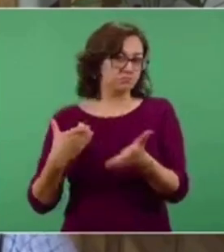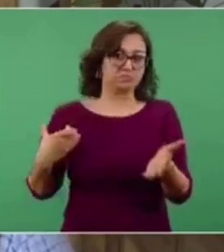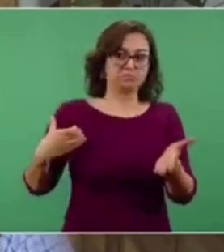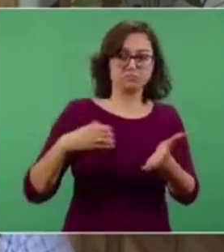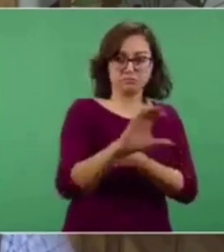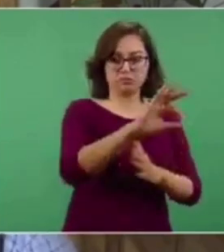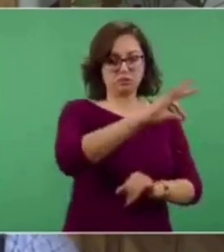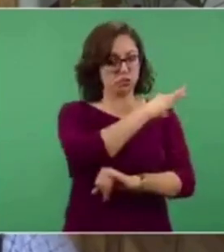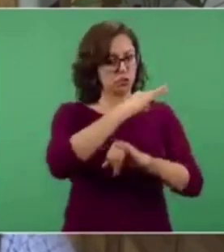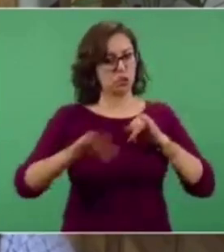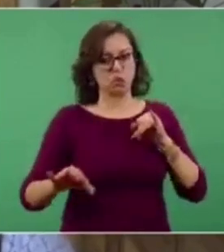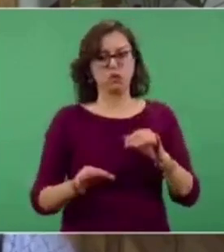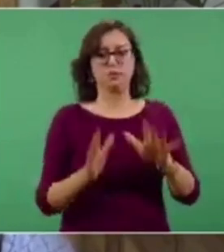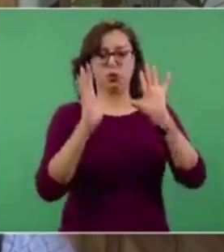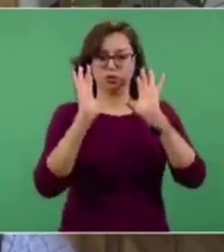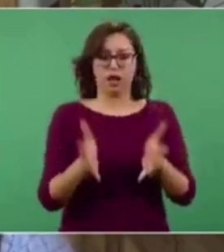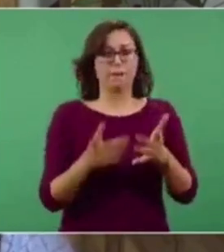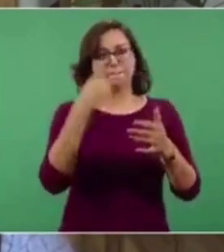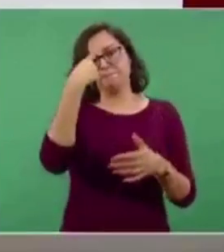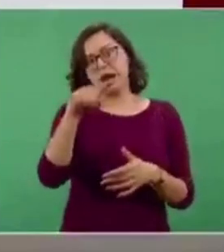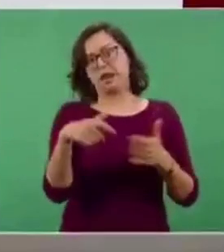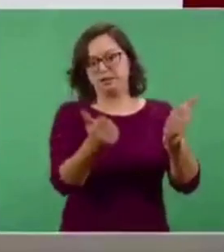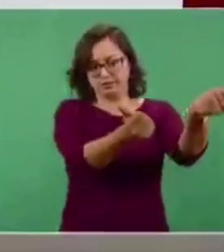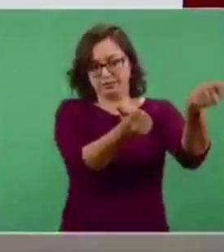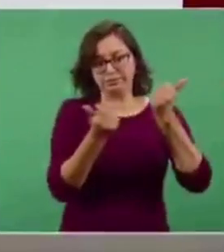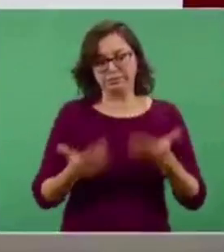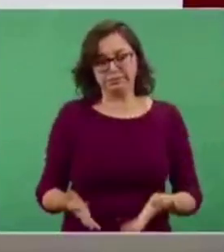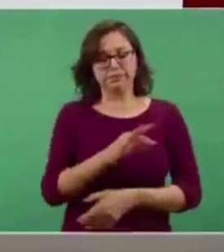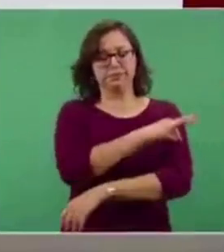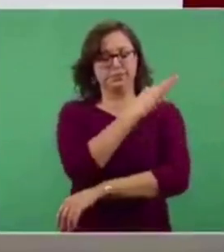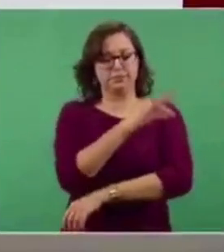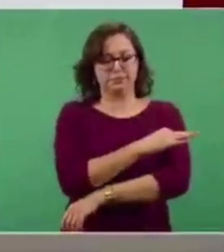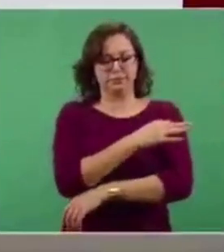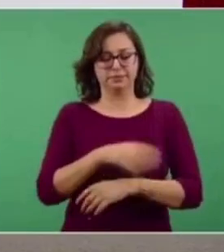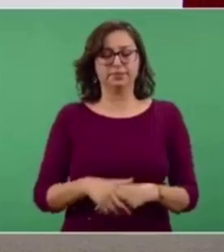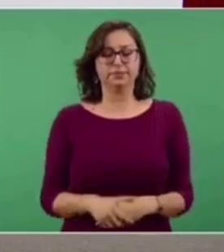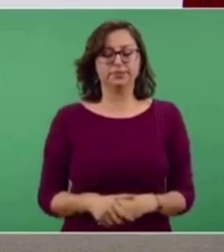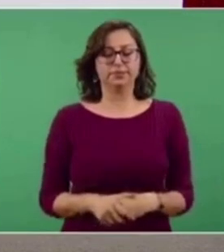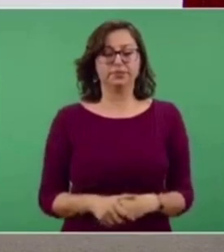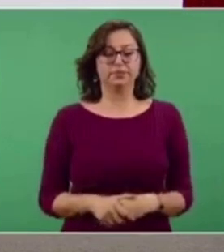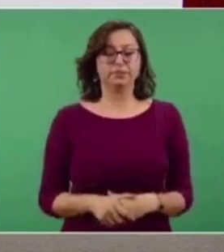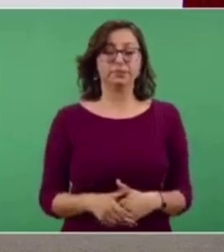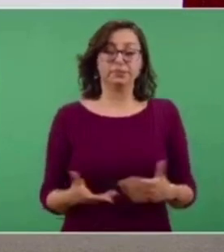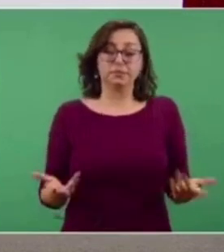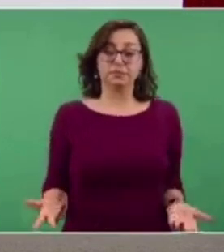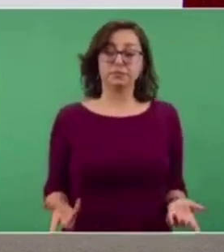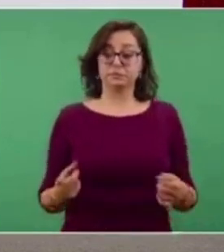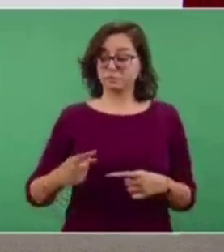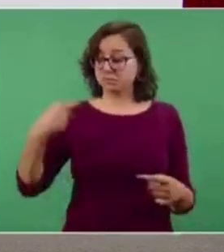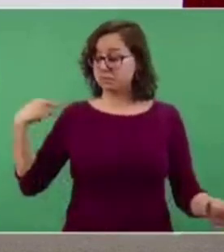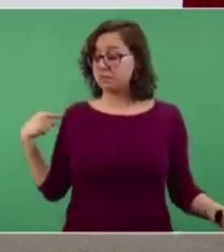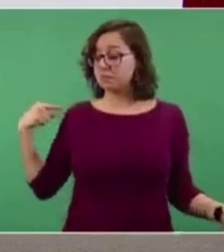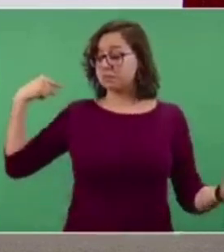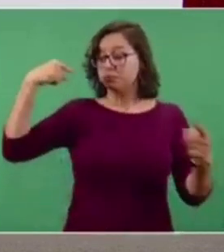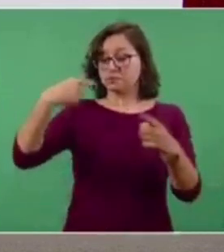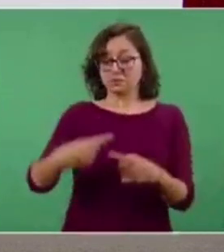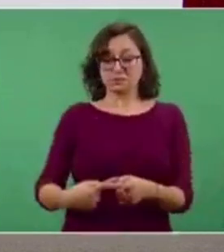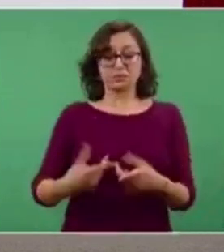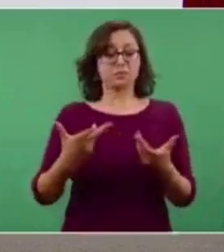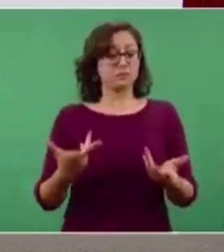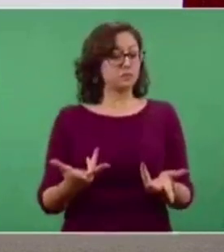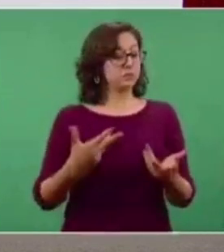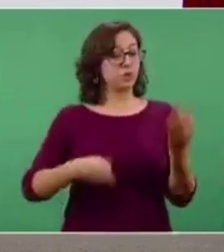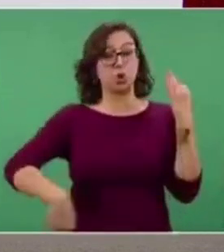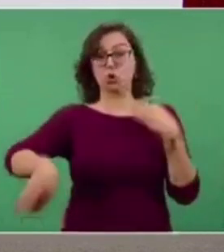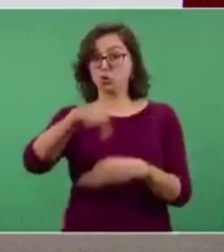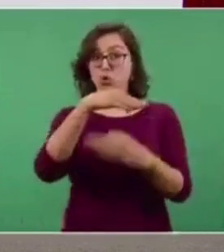totales o completos de la cantidad y de los lotes a enviarse. Todas las vacunas hasta el momento, en base a la información que